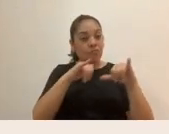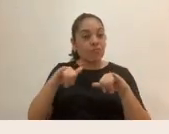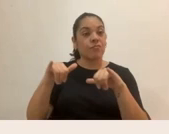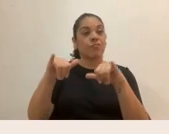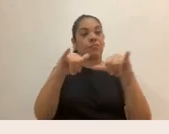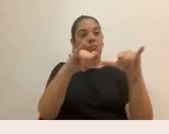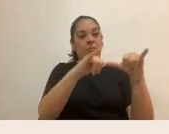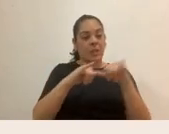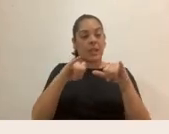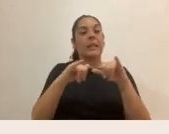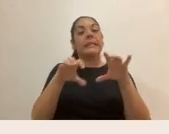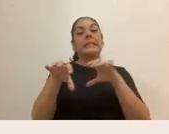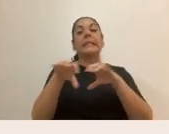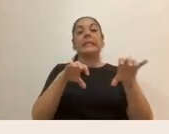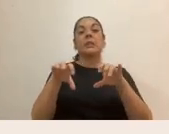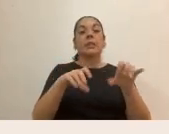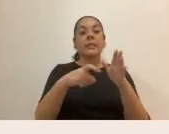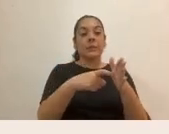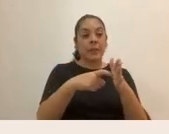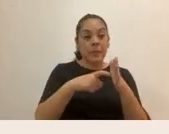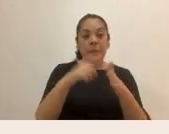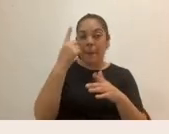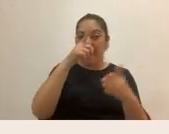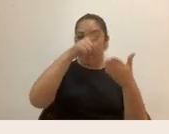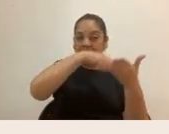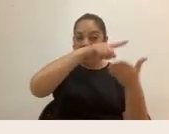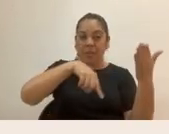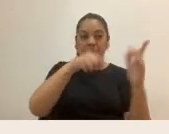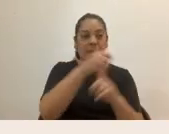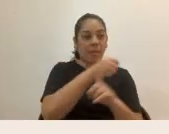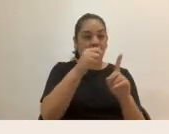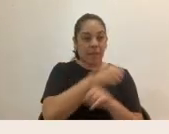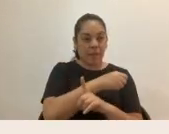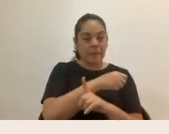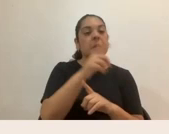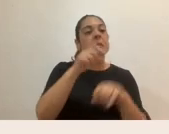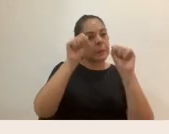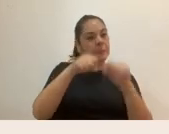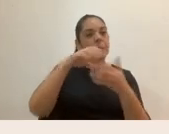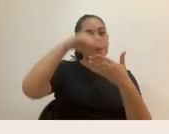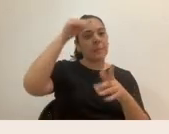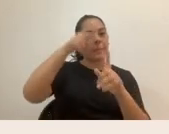de reconocimiento hacia la no violencia también pueden aprenderse desde la infancia.